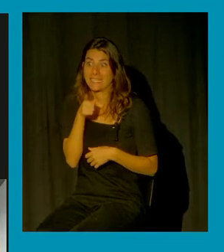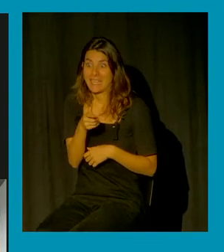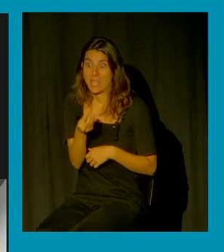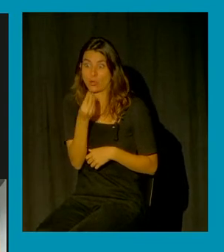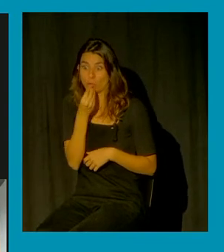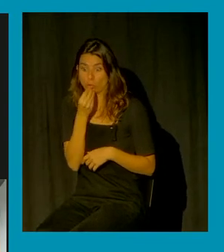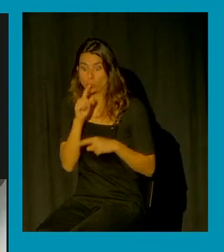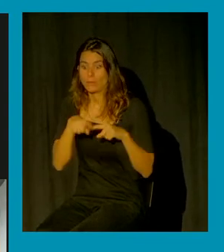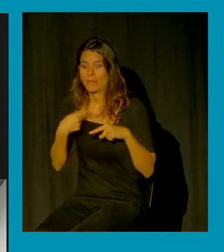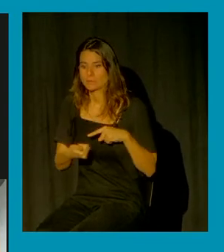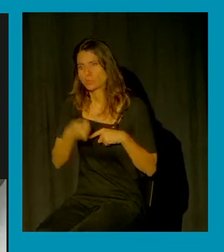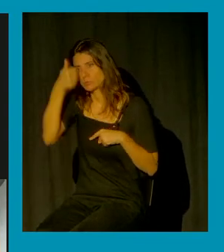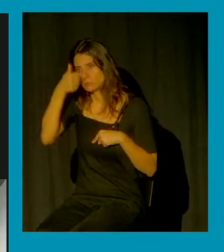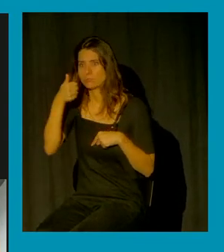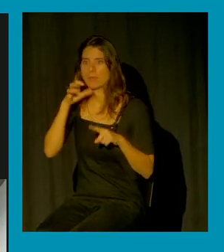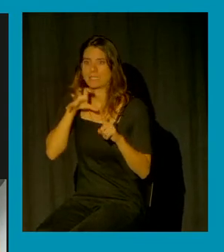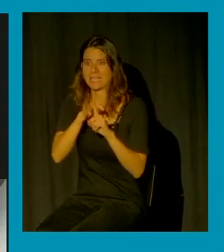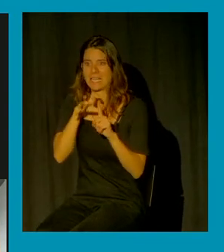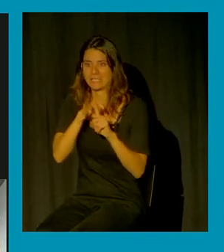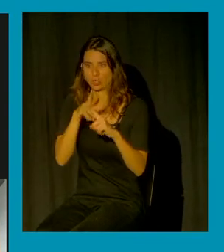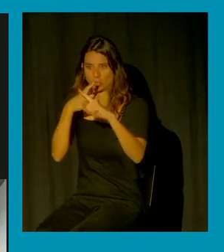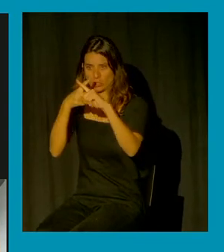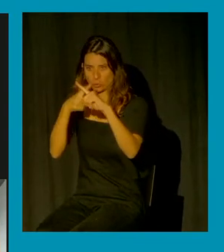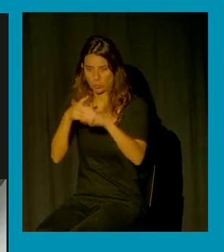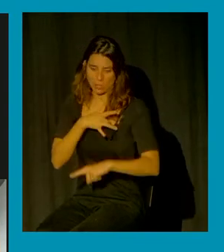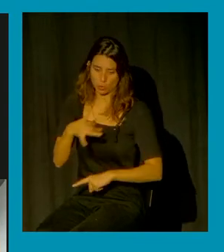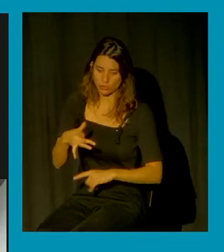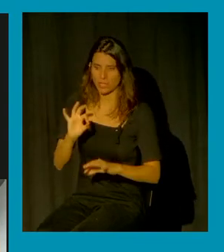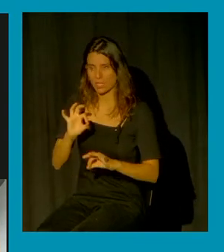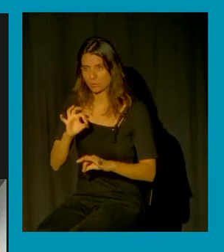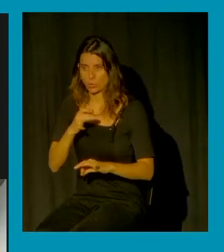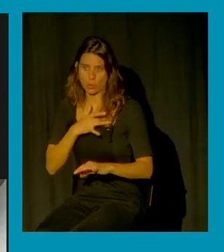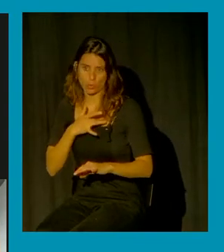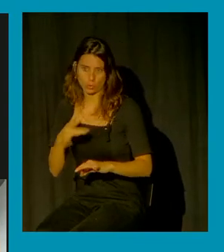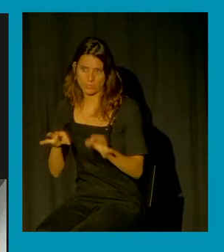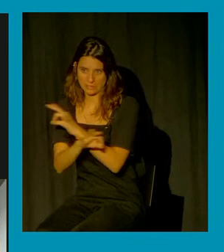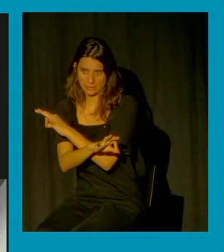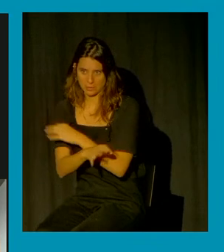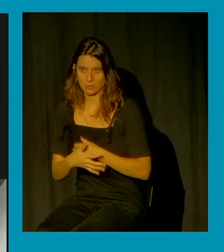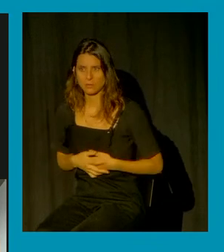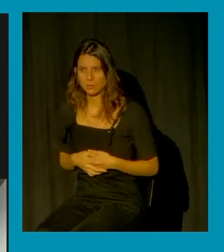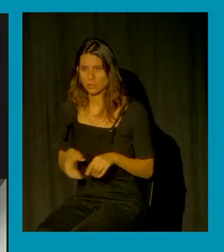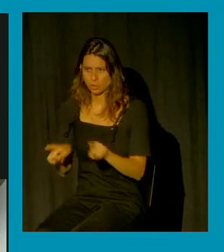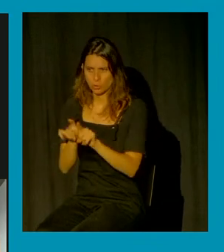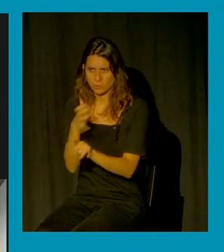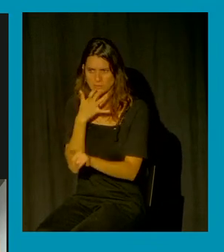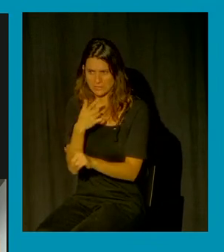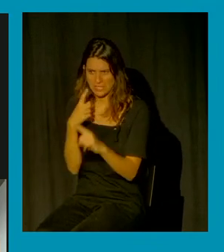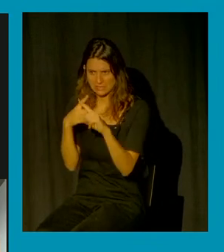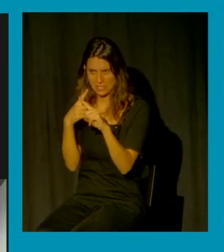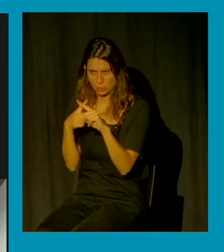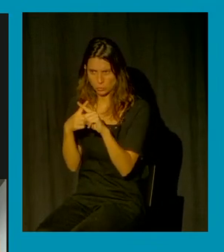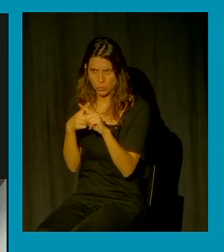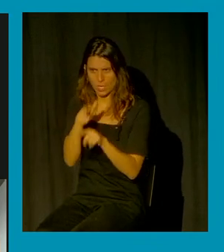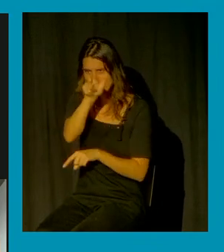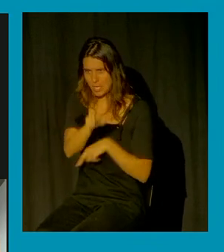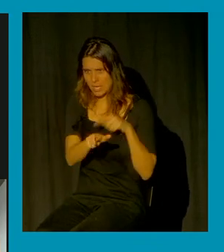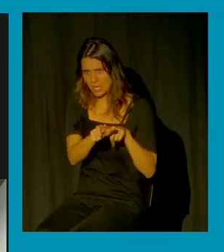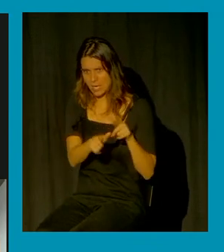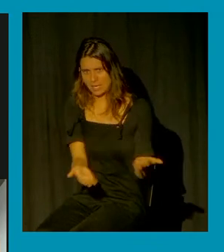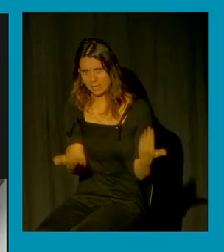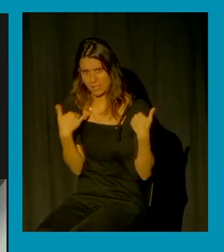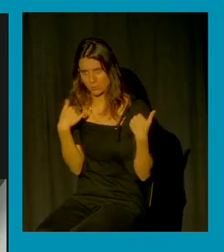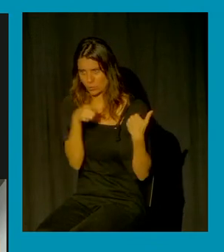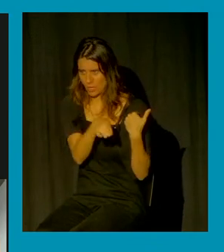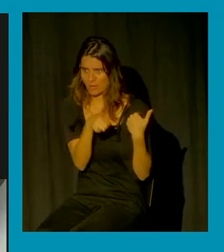protección o no son sentidas como que las relaciones sexuales son responsabilidad también de ella y es ella la que se